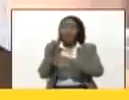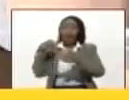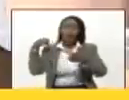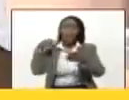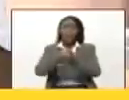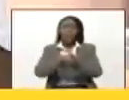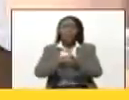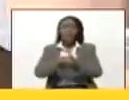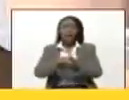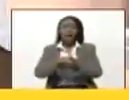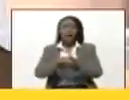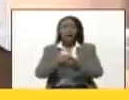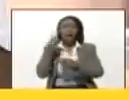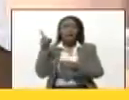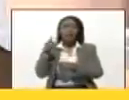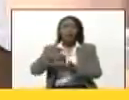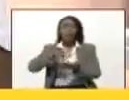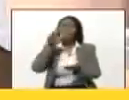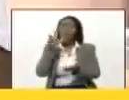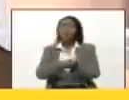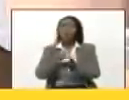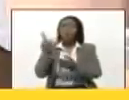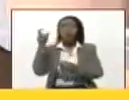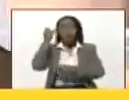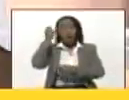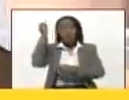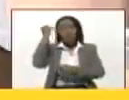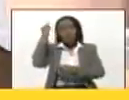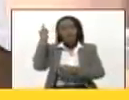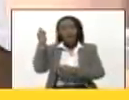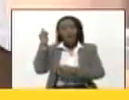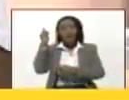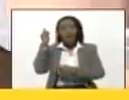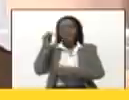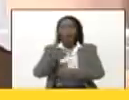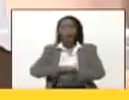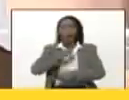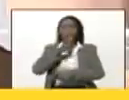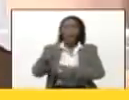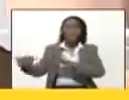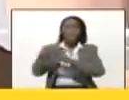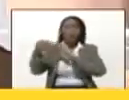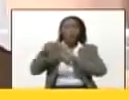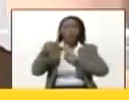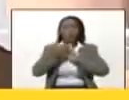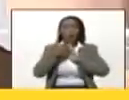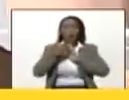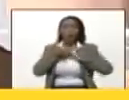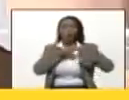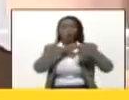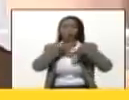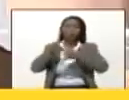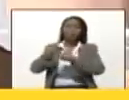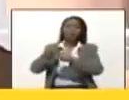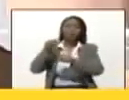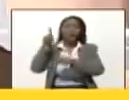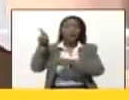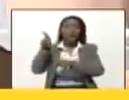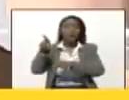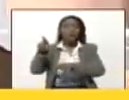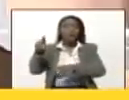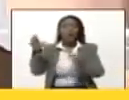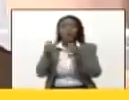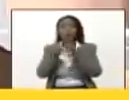golpista convalidando los criterios racistas y colonialistas de los